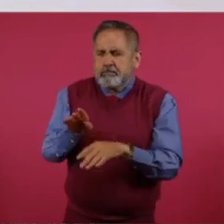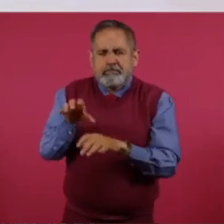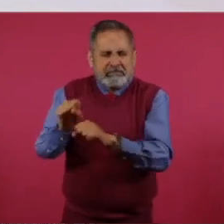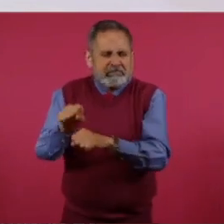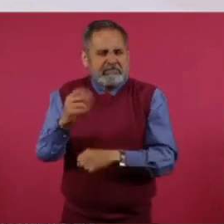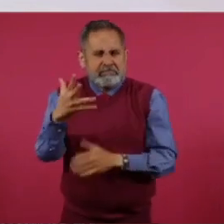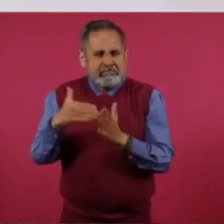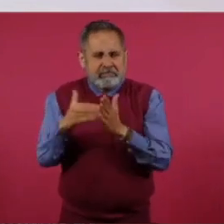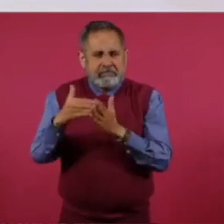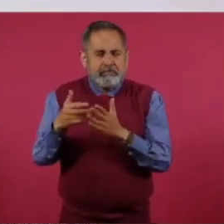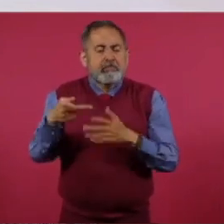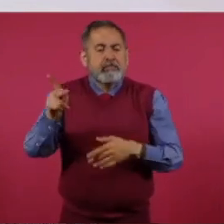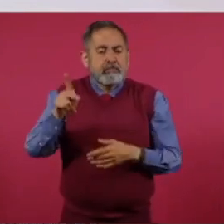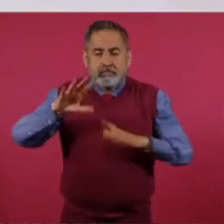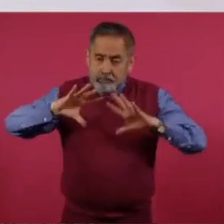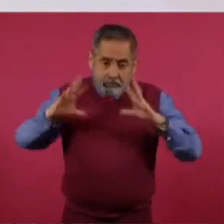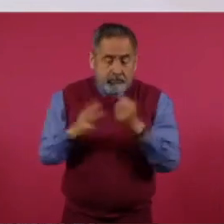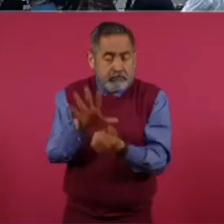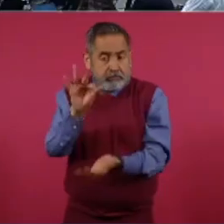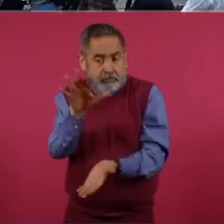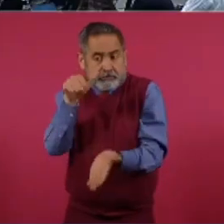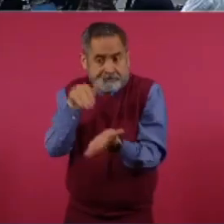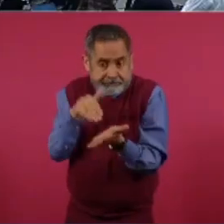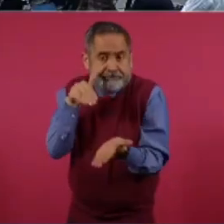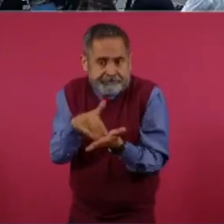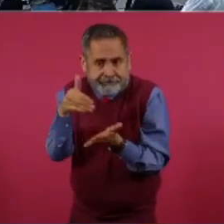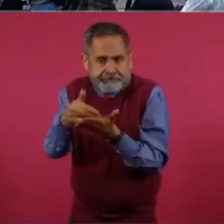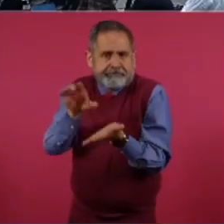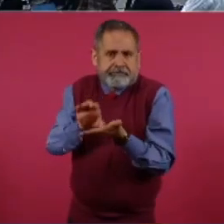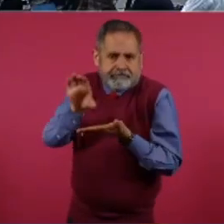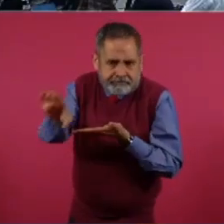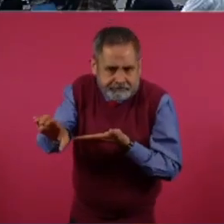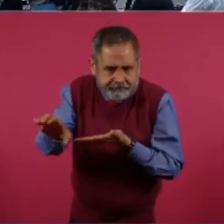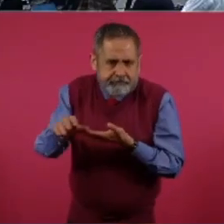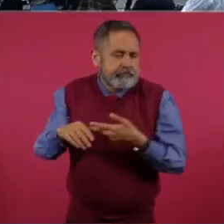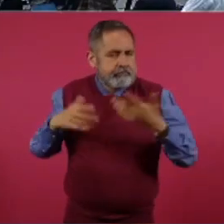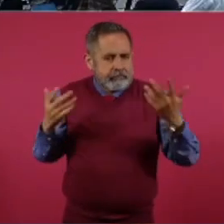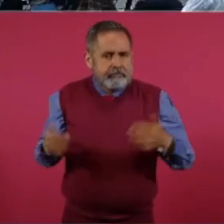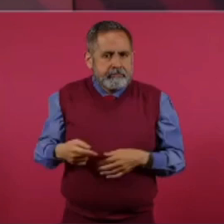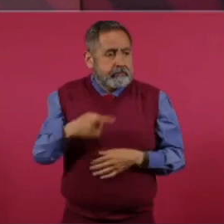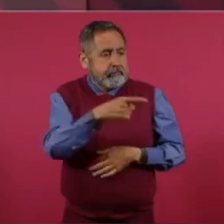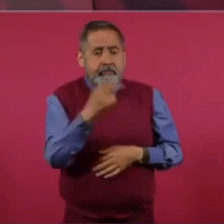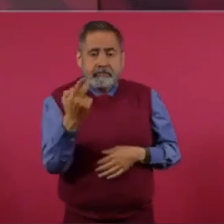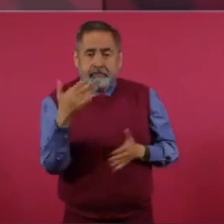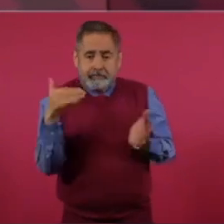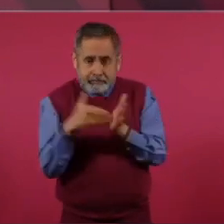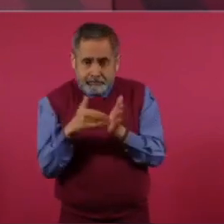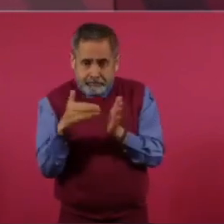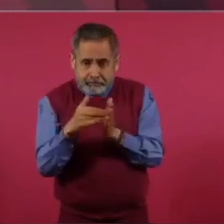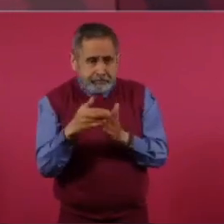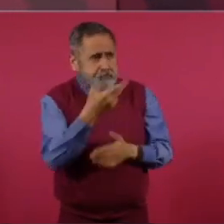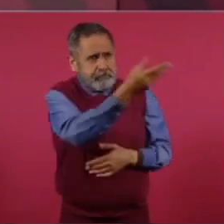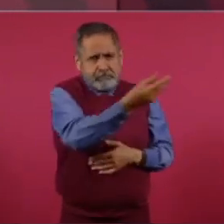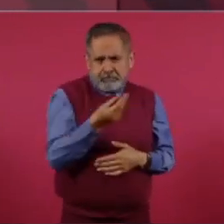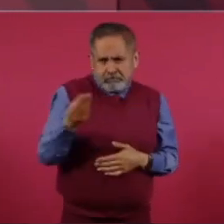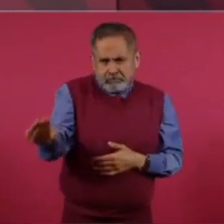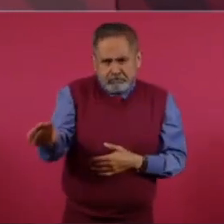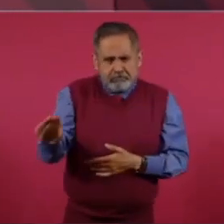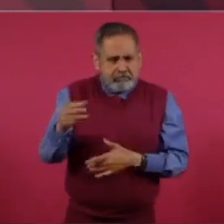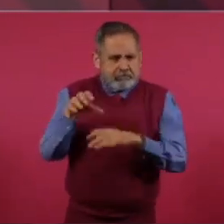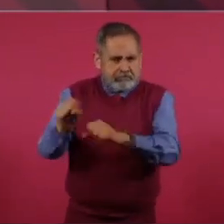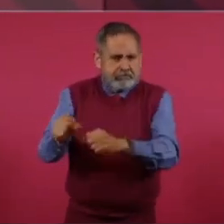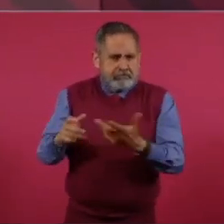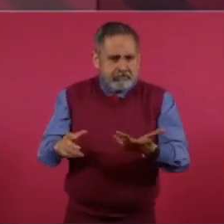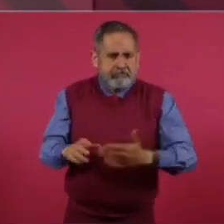pero son 40 mil millones, ¿no? Entonces, estos son 25 mil. 27 mil todas las